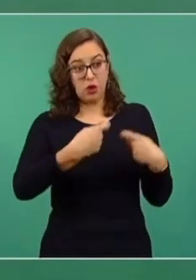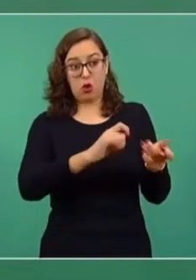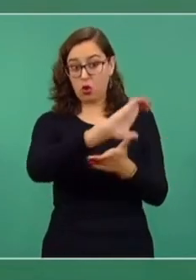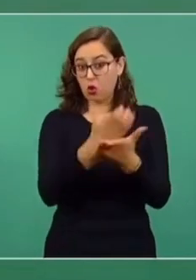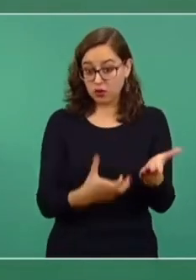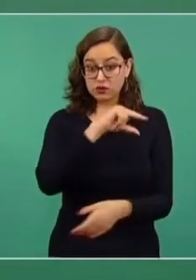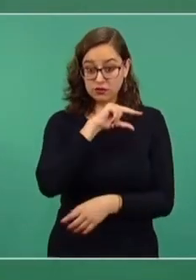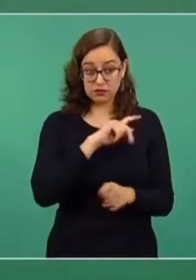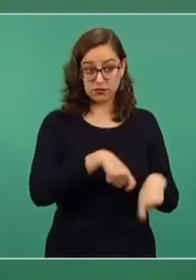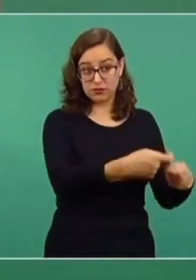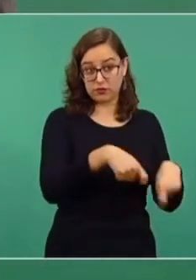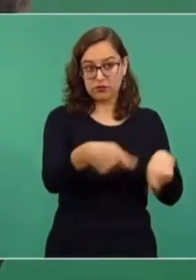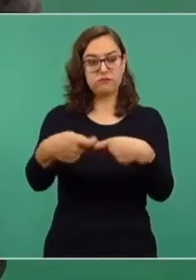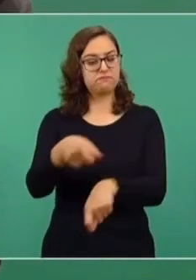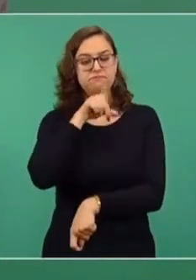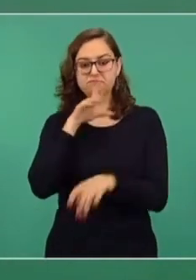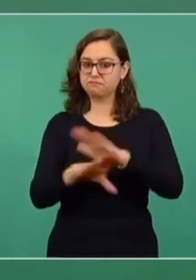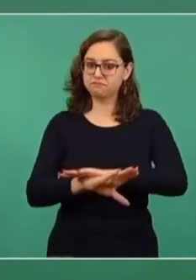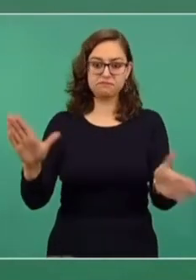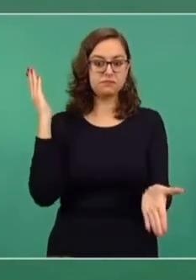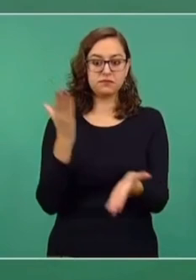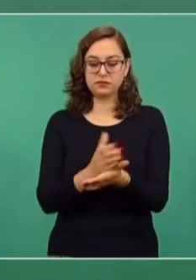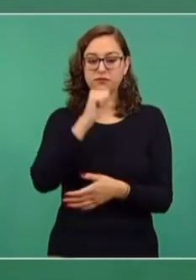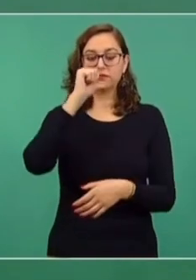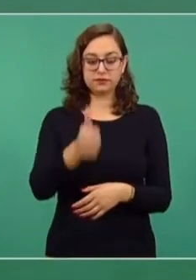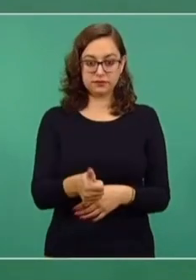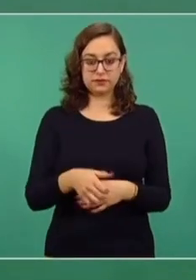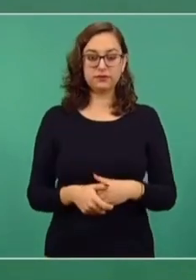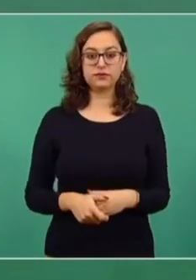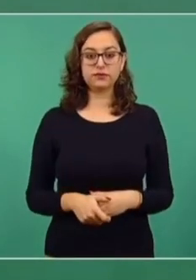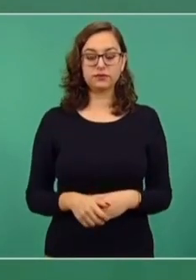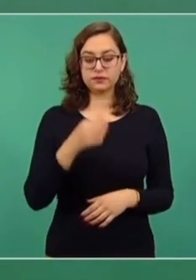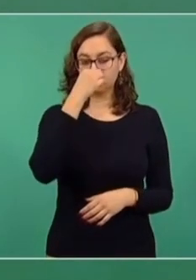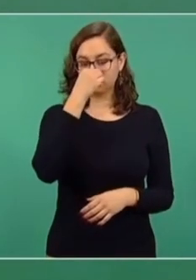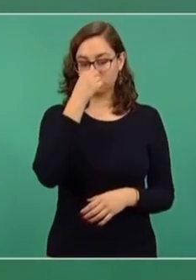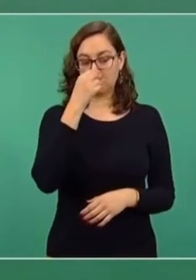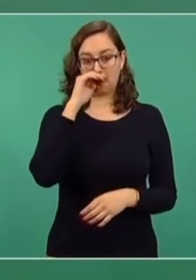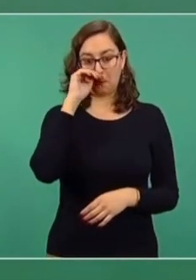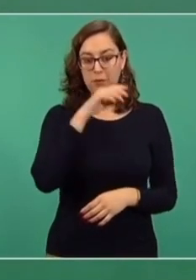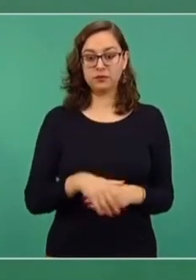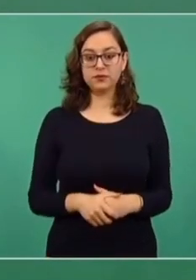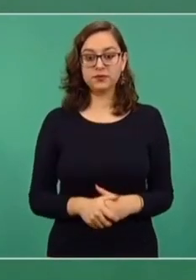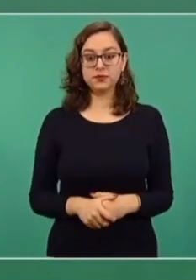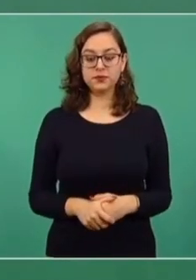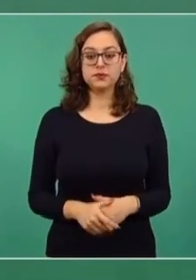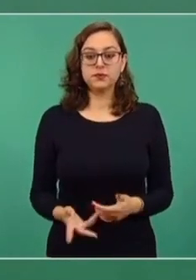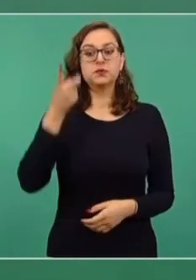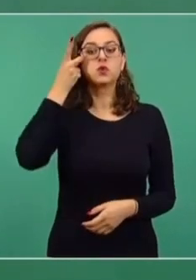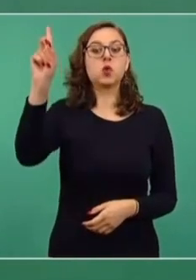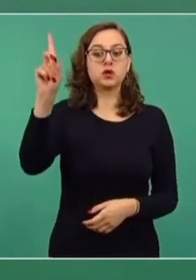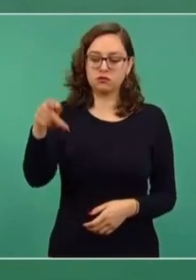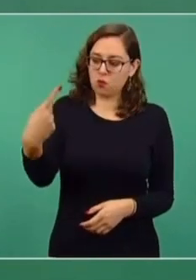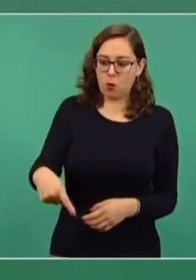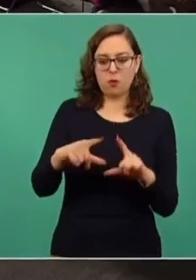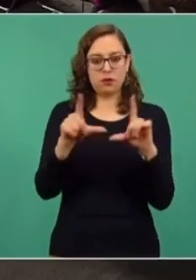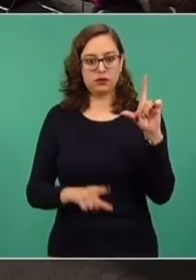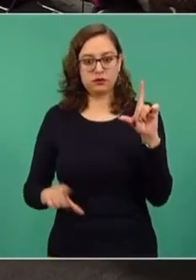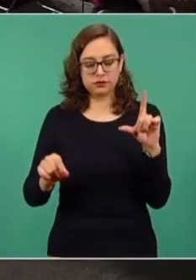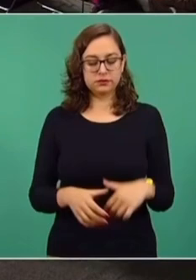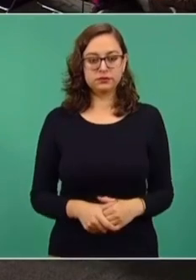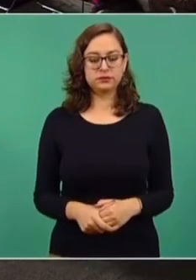ni concesiones, que sea propiedad de la nación, de los mexicanos.